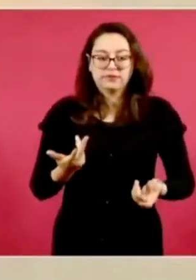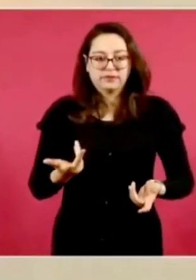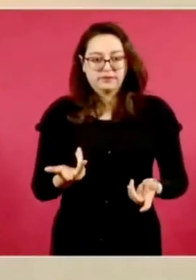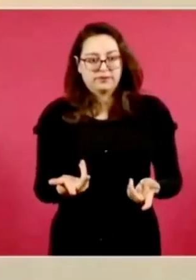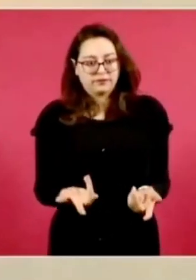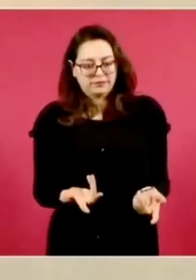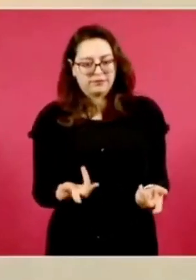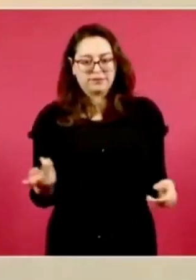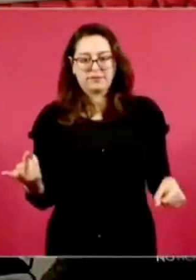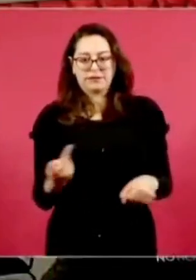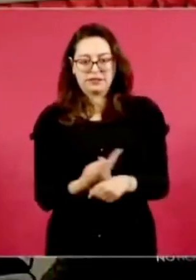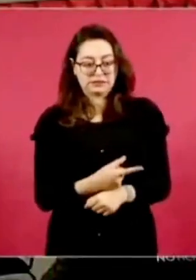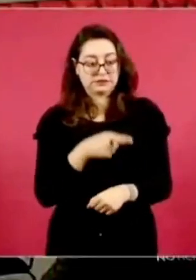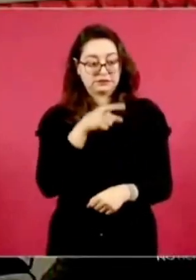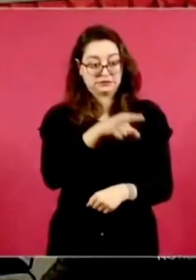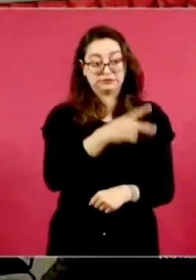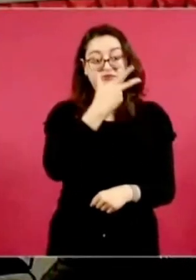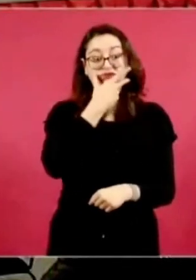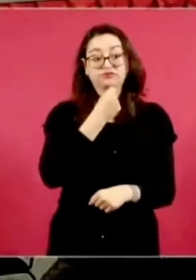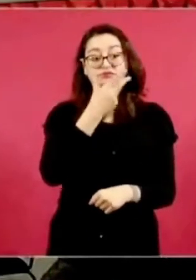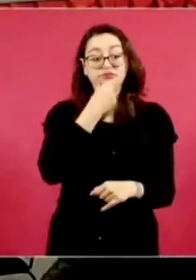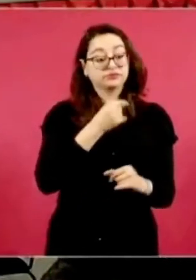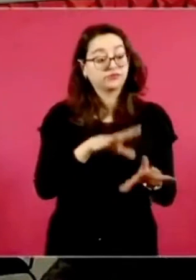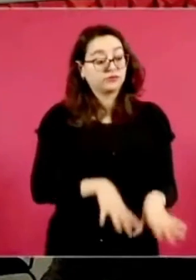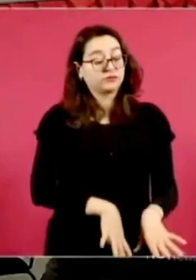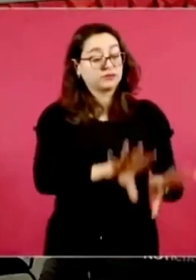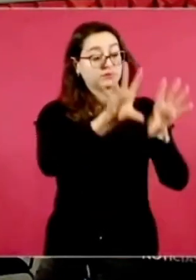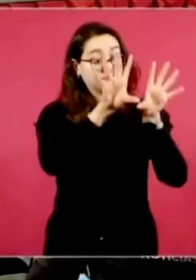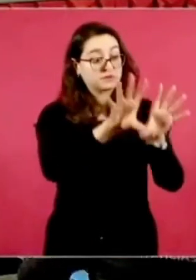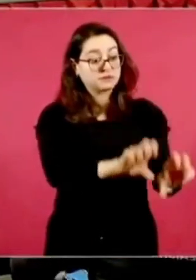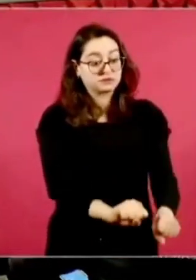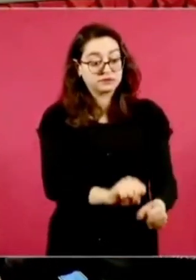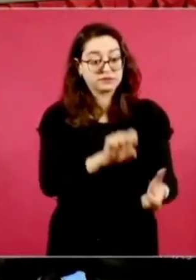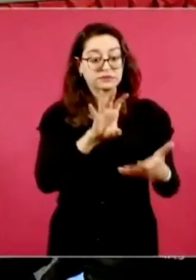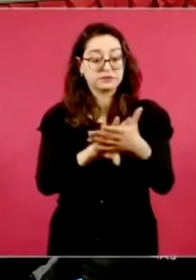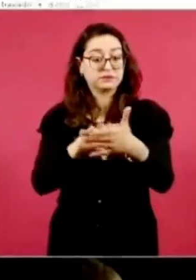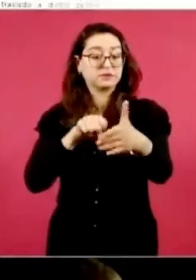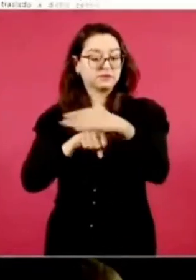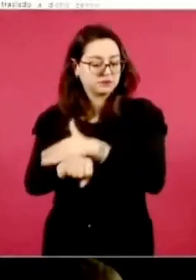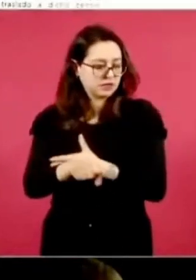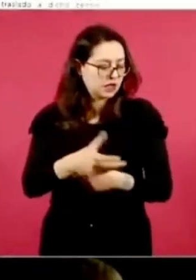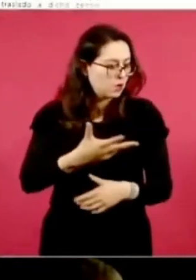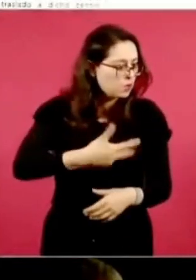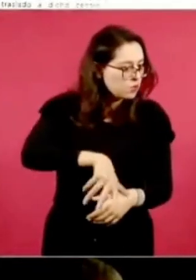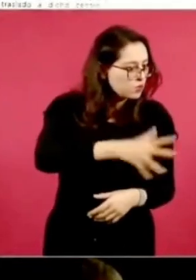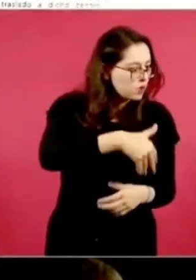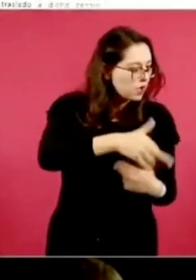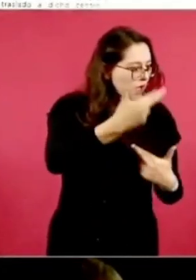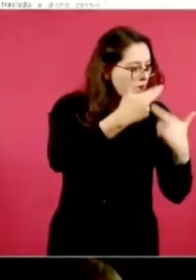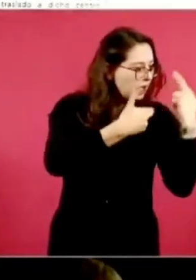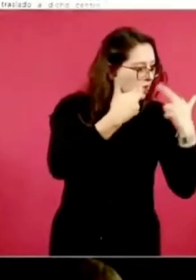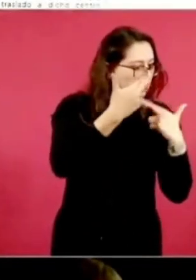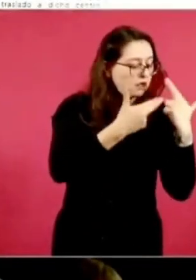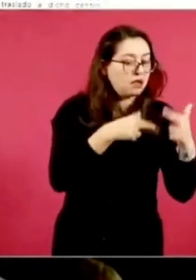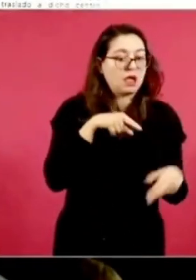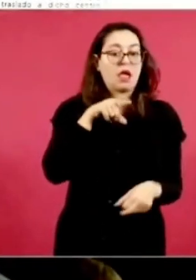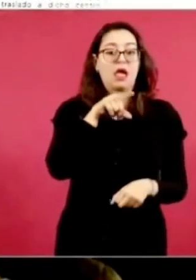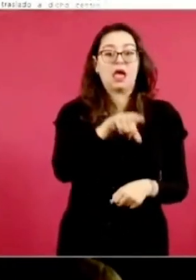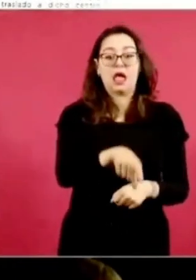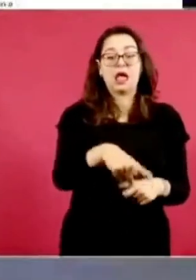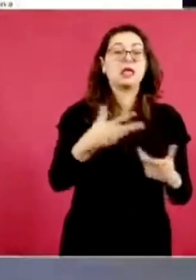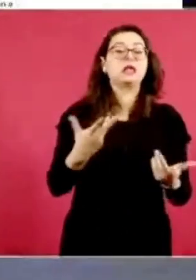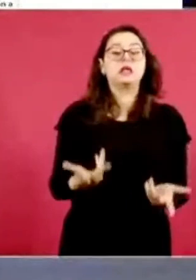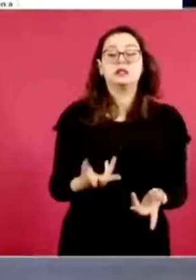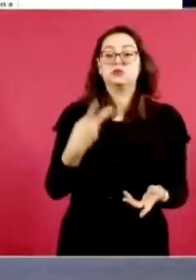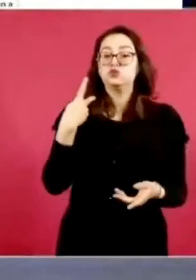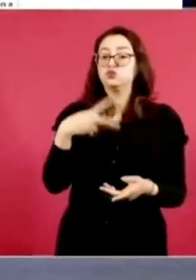cateo en el que fue detenido Rogelio N. vulneró sus derechos fundamentales, pues no se le permitió nombrar testigos